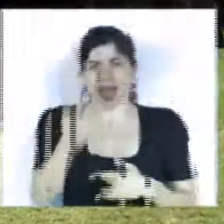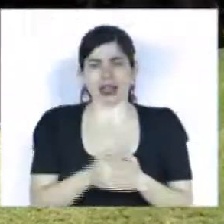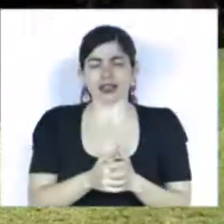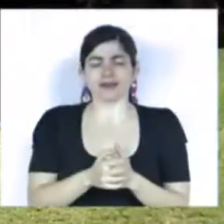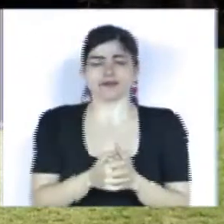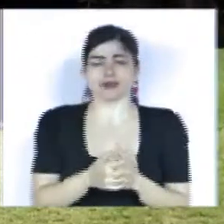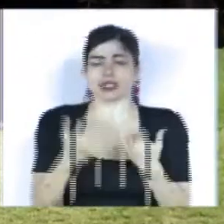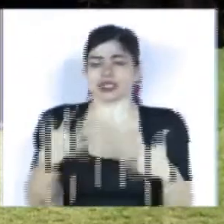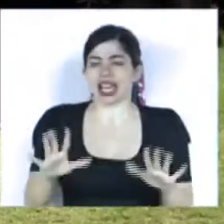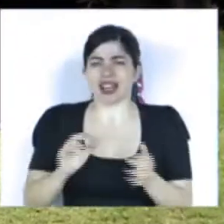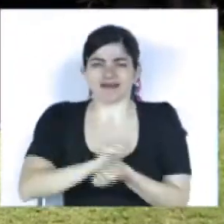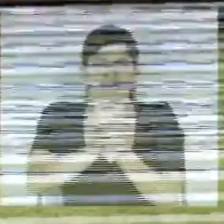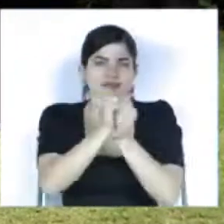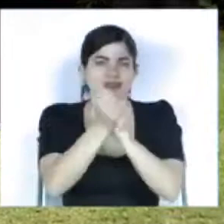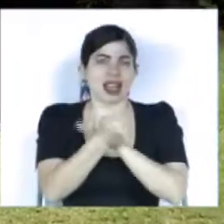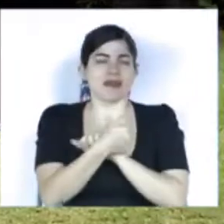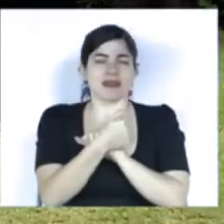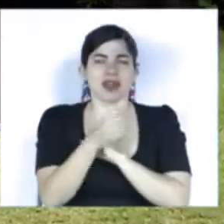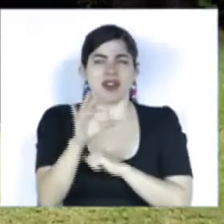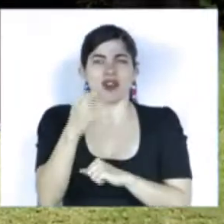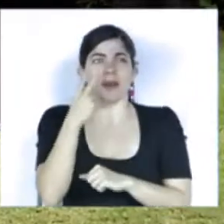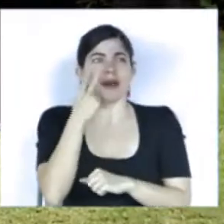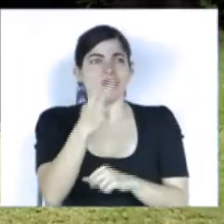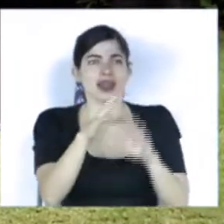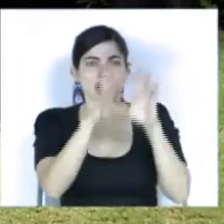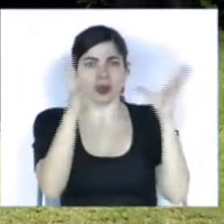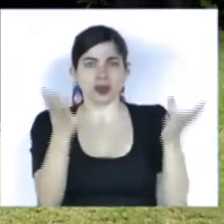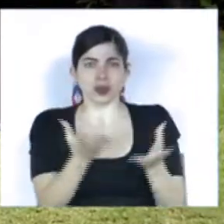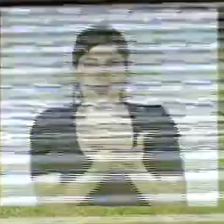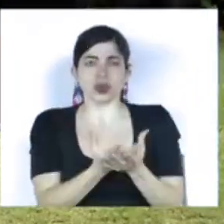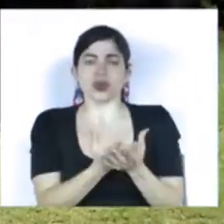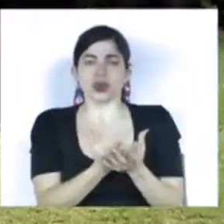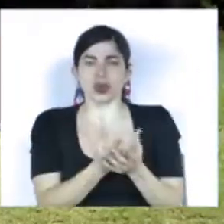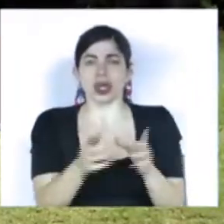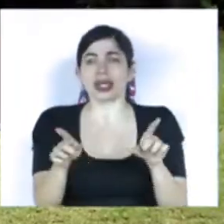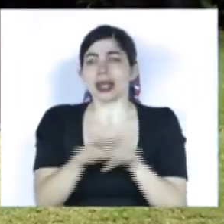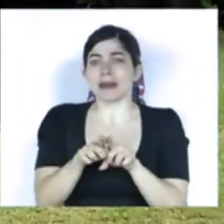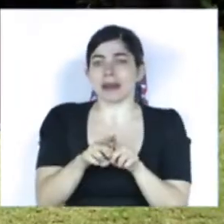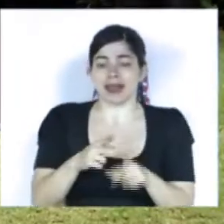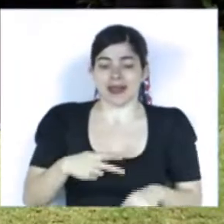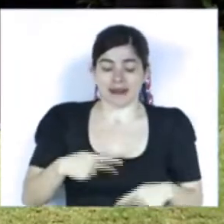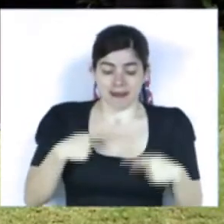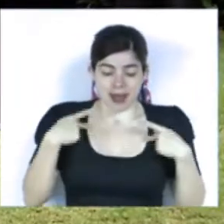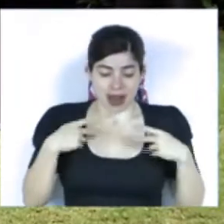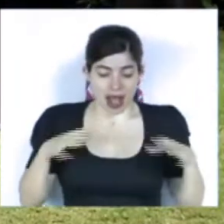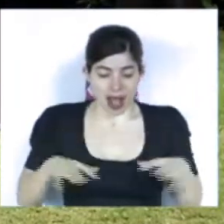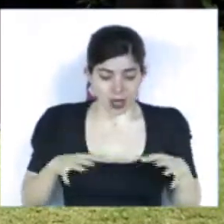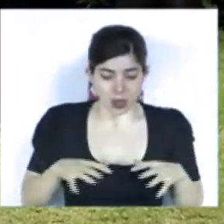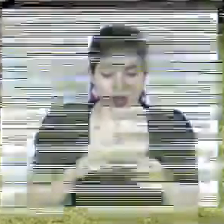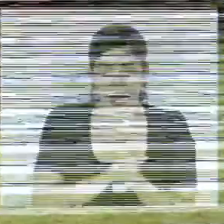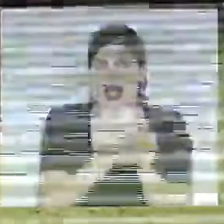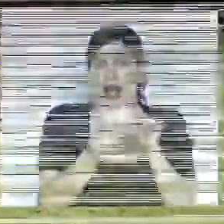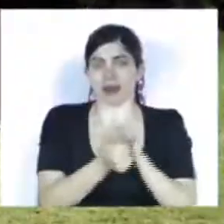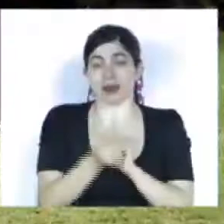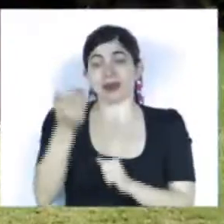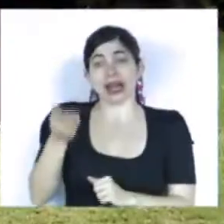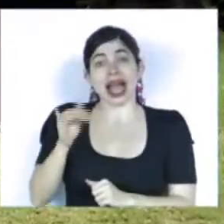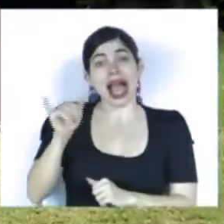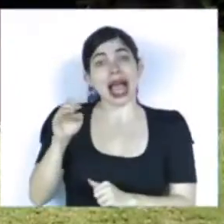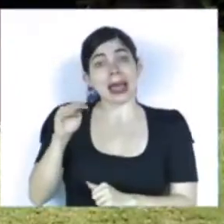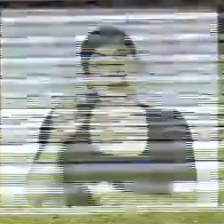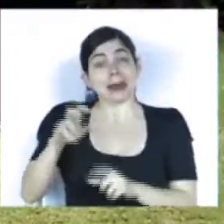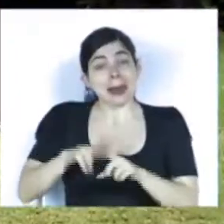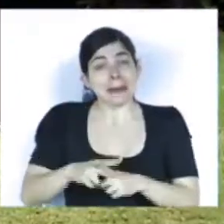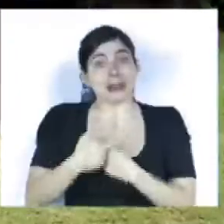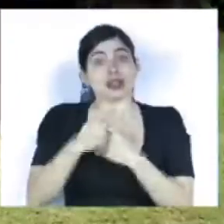cambiado completamente nuestra percepción del mundo y de ver, de ser y de actuar? Don Jaime inició su